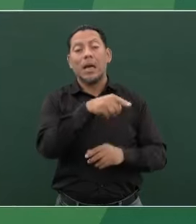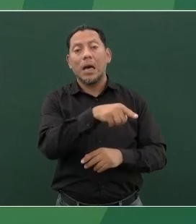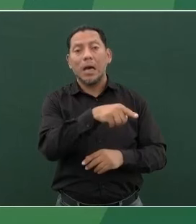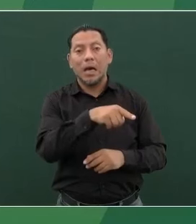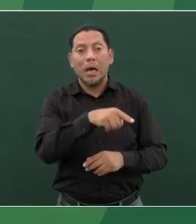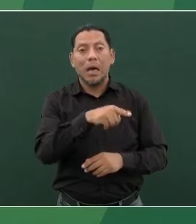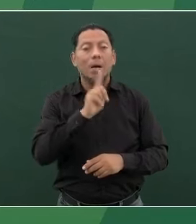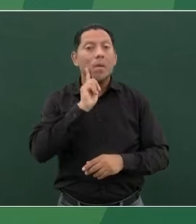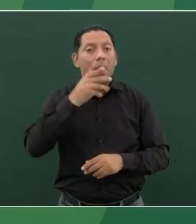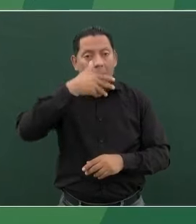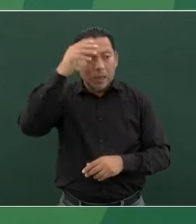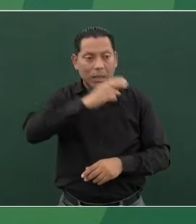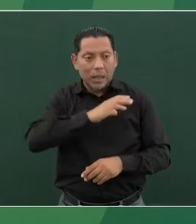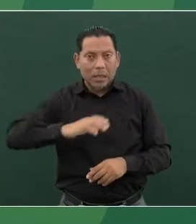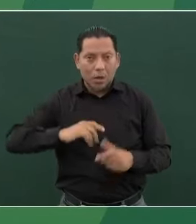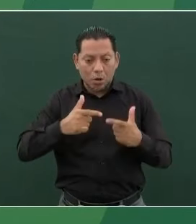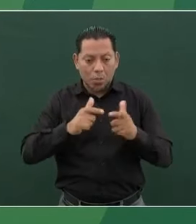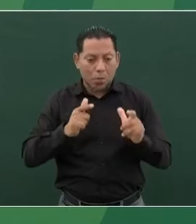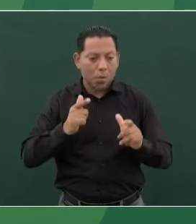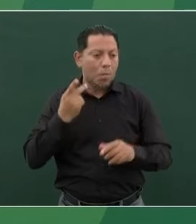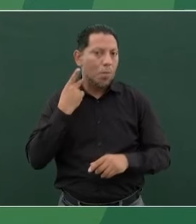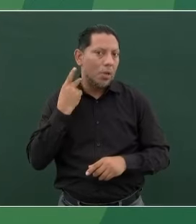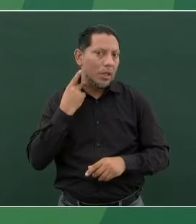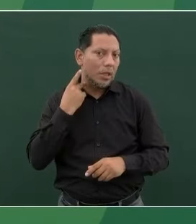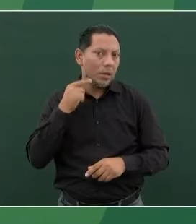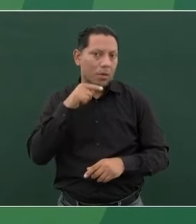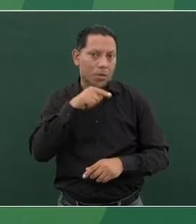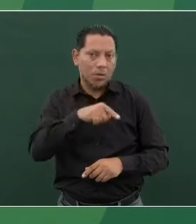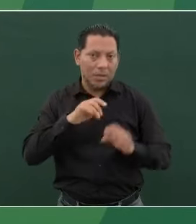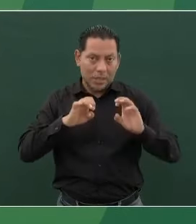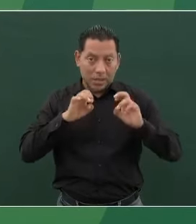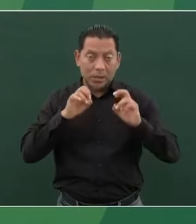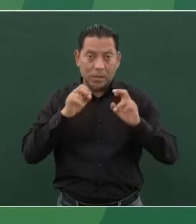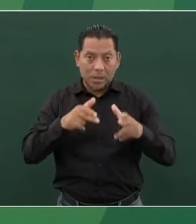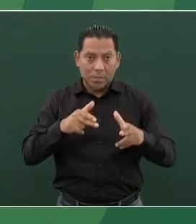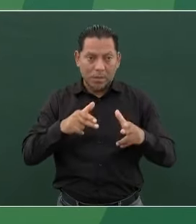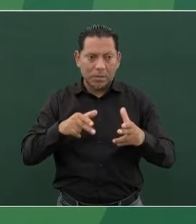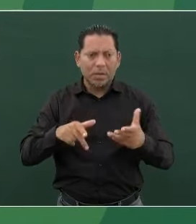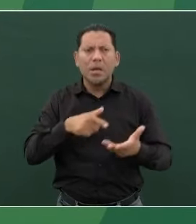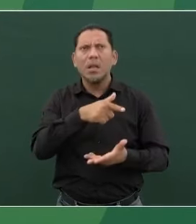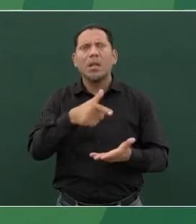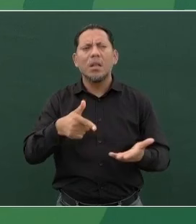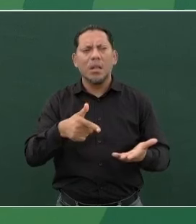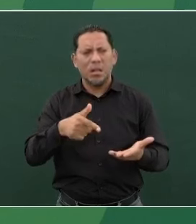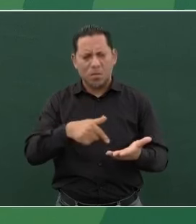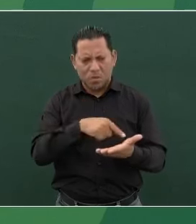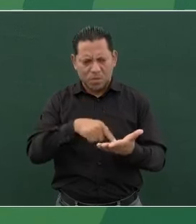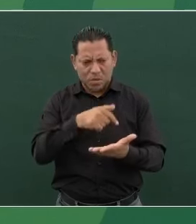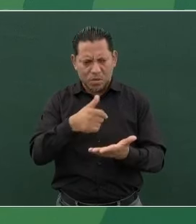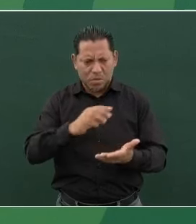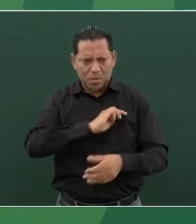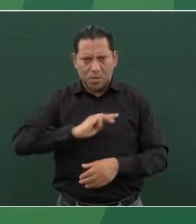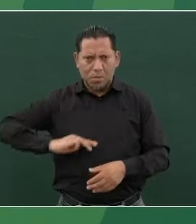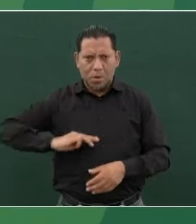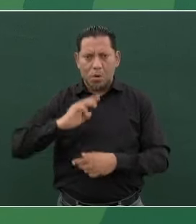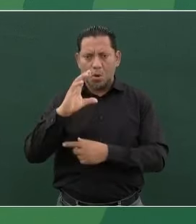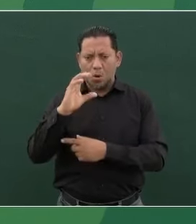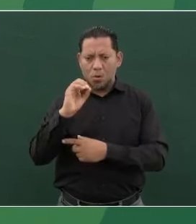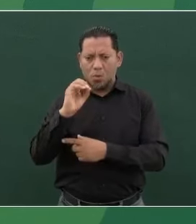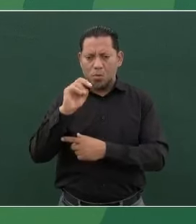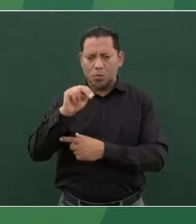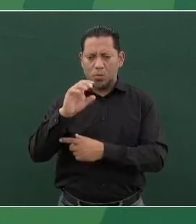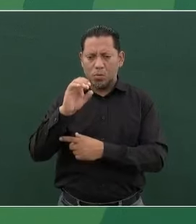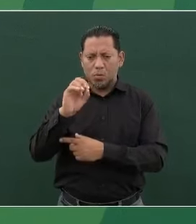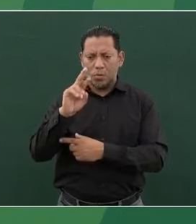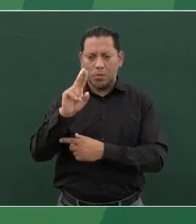candidata de un partido de Chiapas en la Concordia y en esa